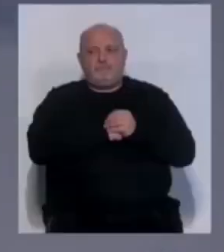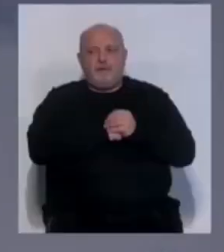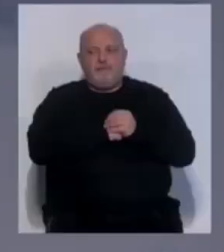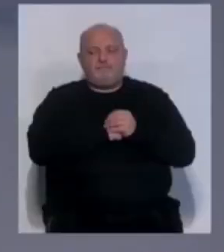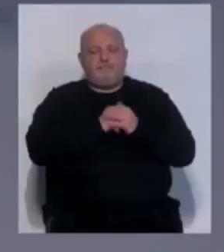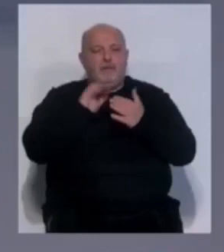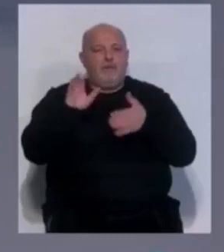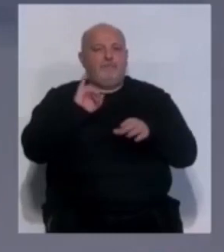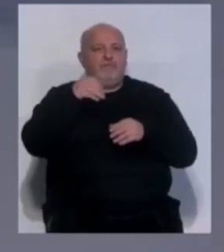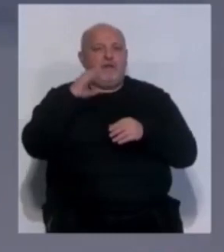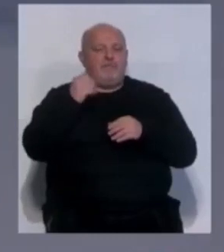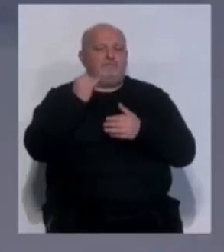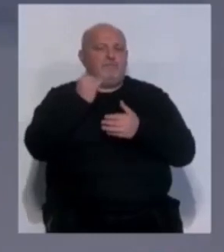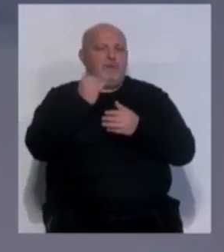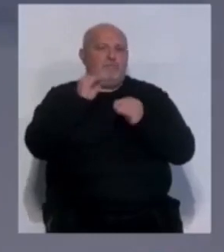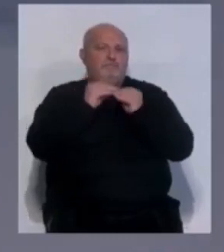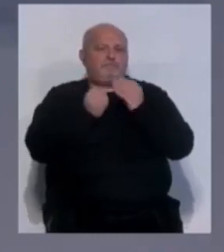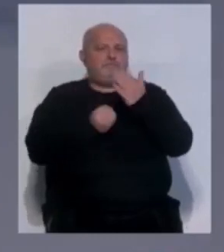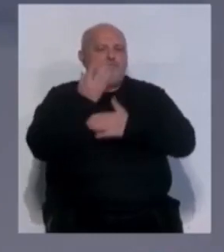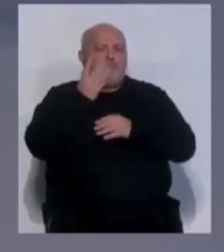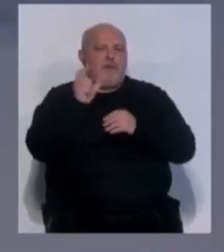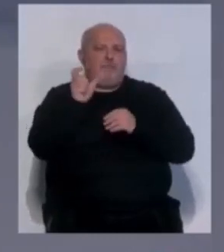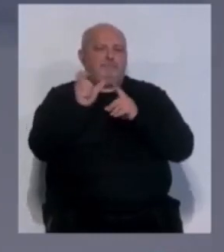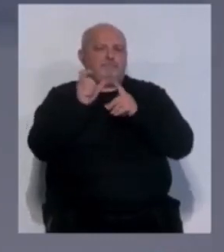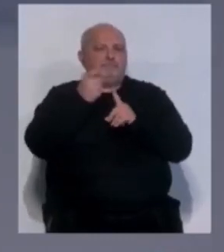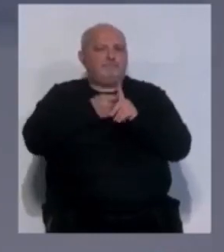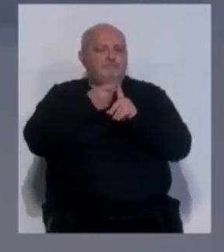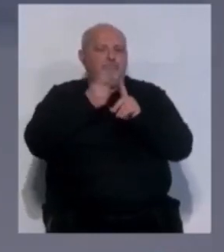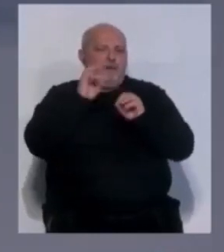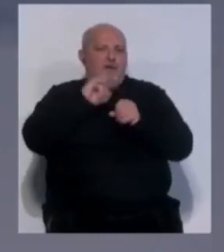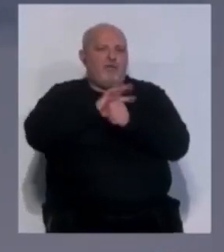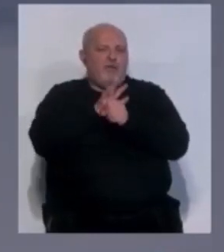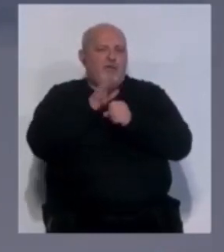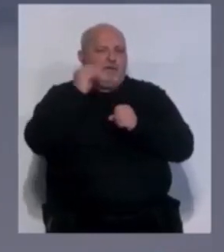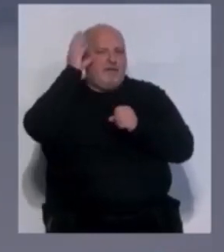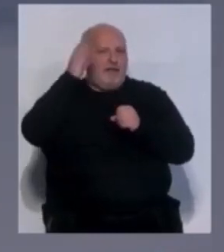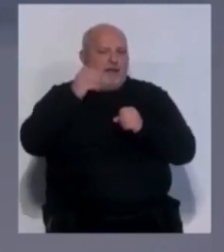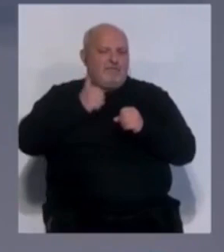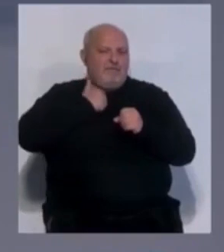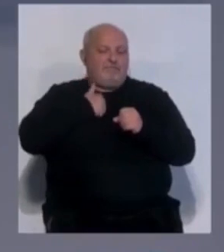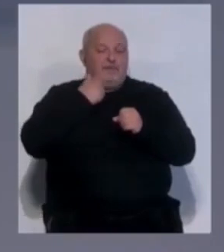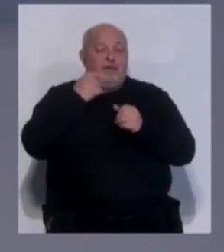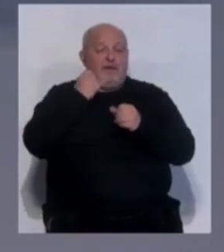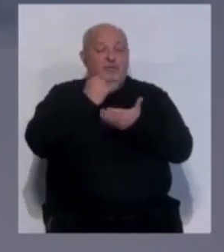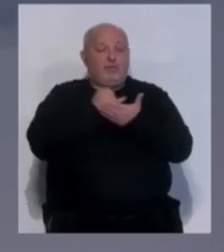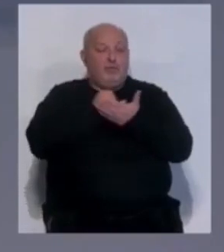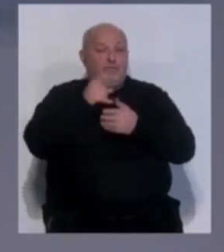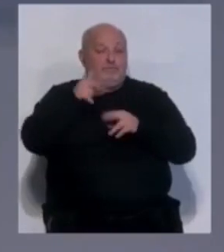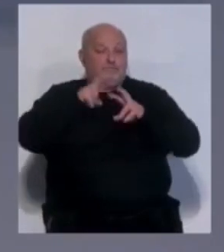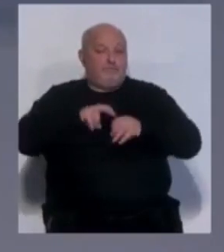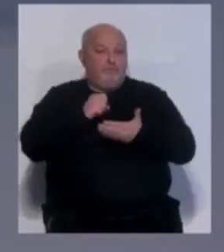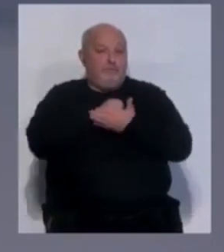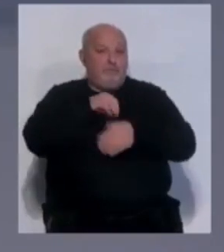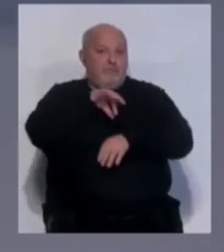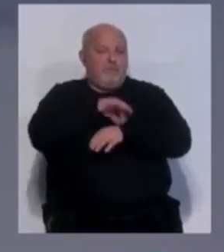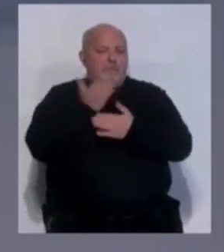El INIBICA desarrolla un dispositivo pionero para el cribado de COVID mediante inteligencia artificial. El Instituto de Investigación e Innovación Médica